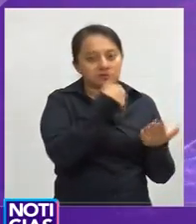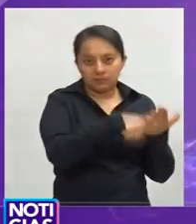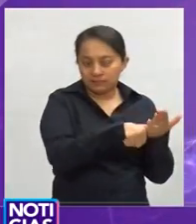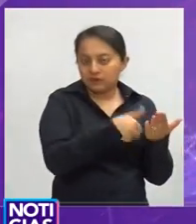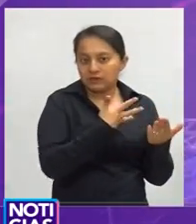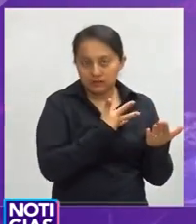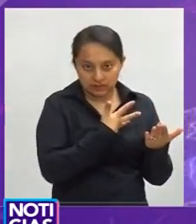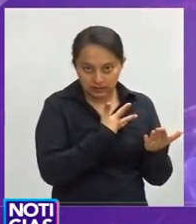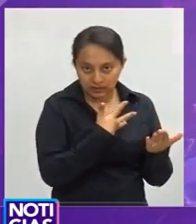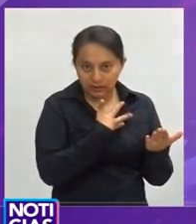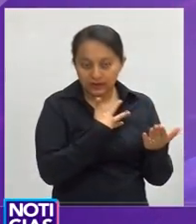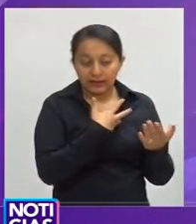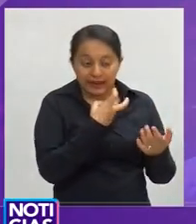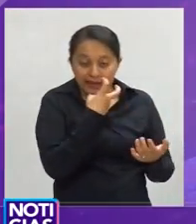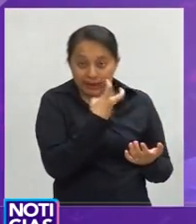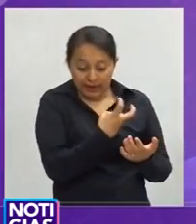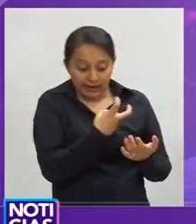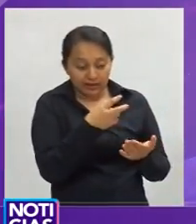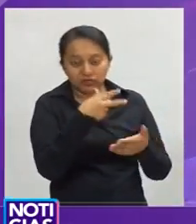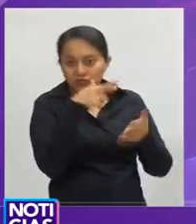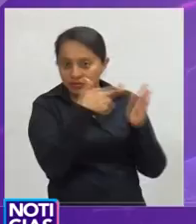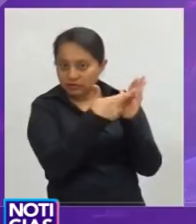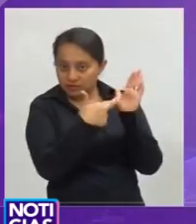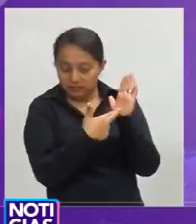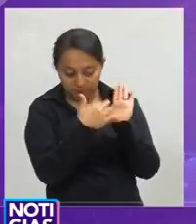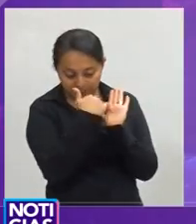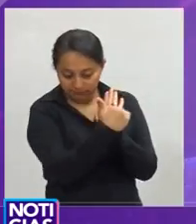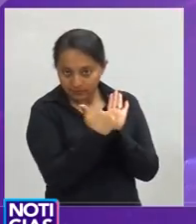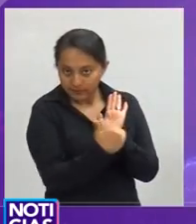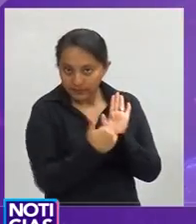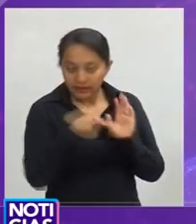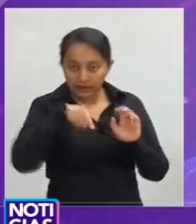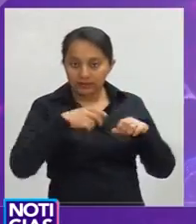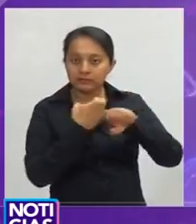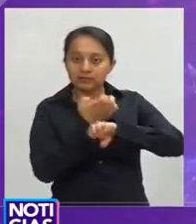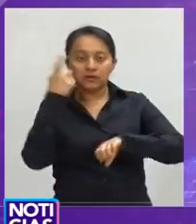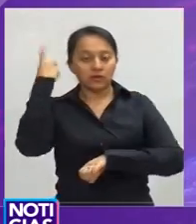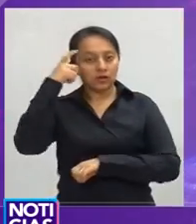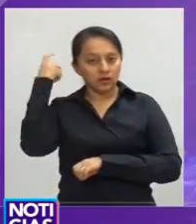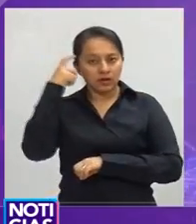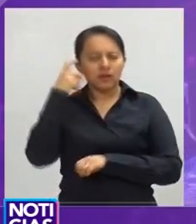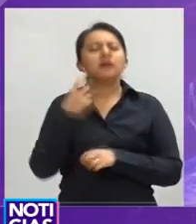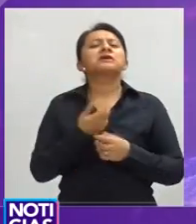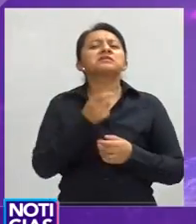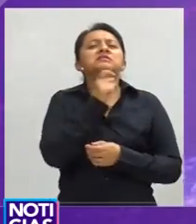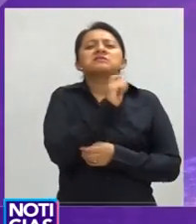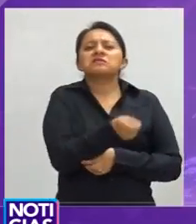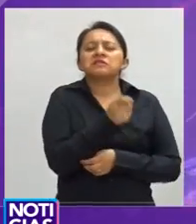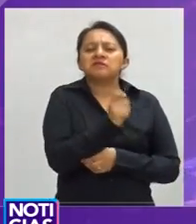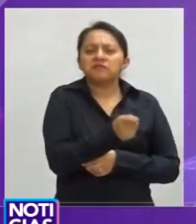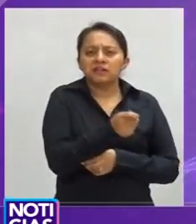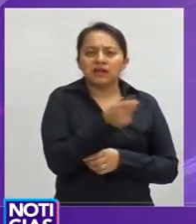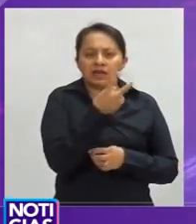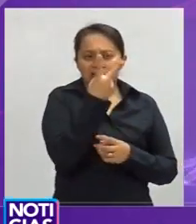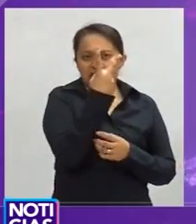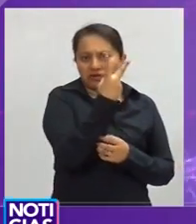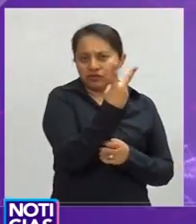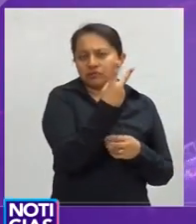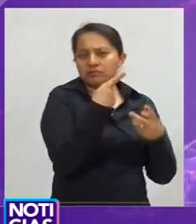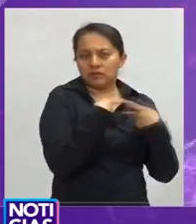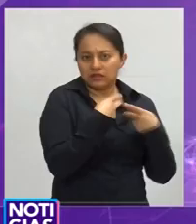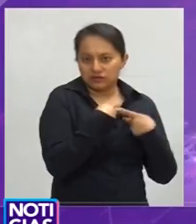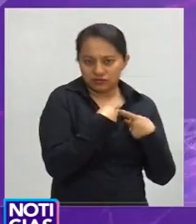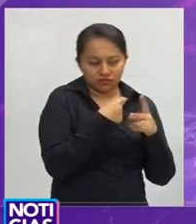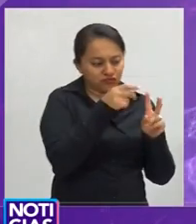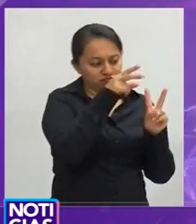ahí no se menciona matrimonio, entonces nosotros no tenemos la restricción de poderlo dar solamente a